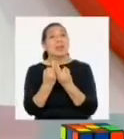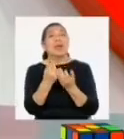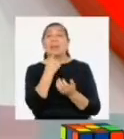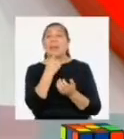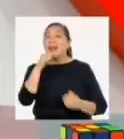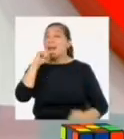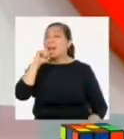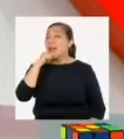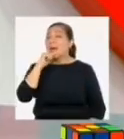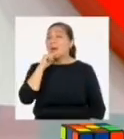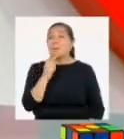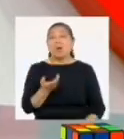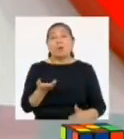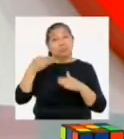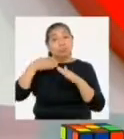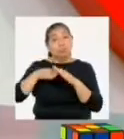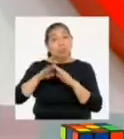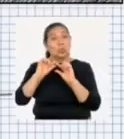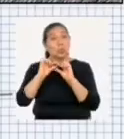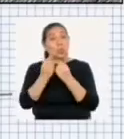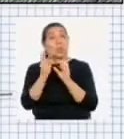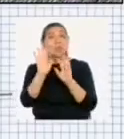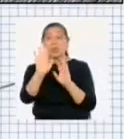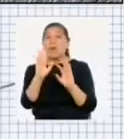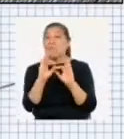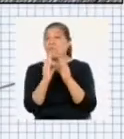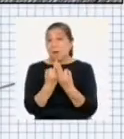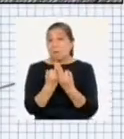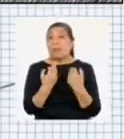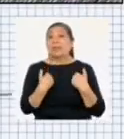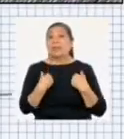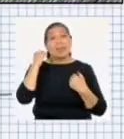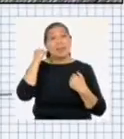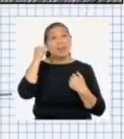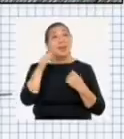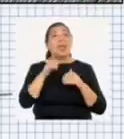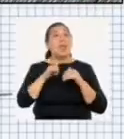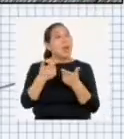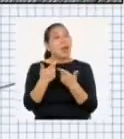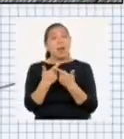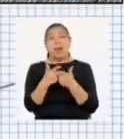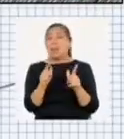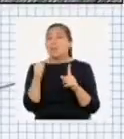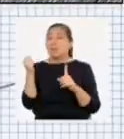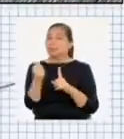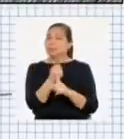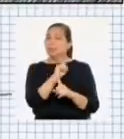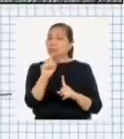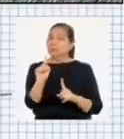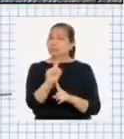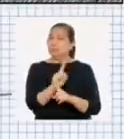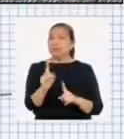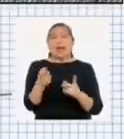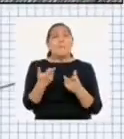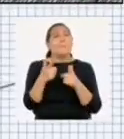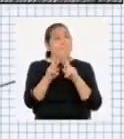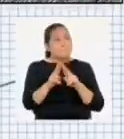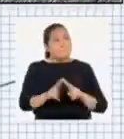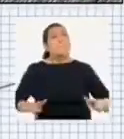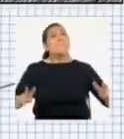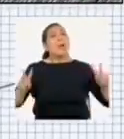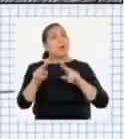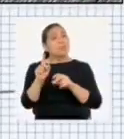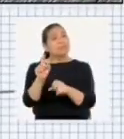sostiene que las mujeres y los integrantes del grupo familiar tienen derecho a una vida libre de violencia, a ser